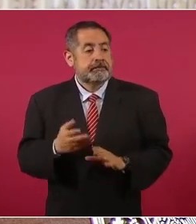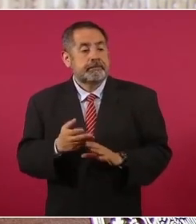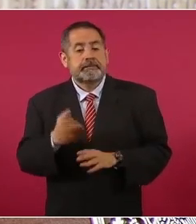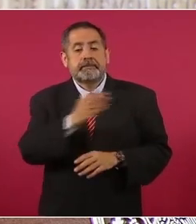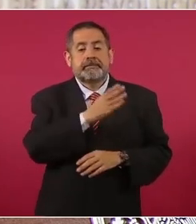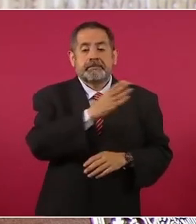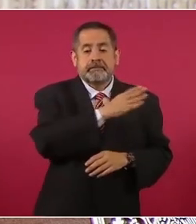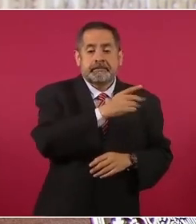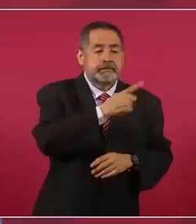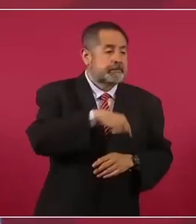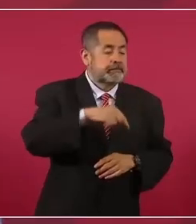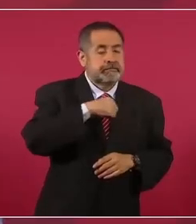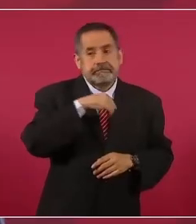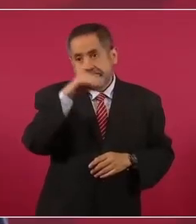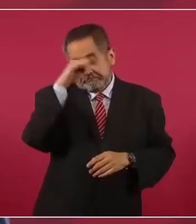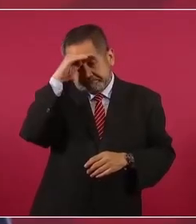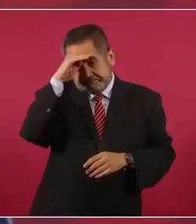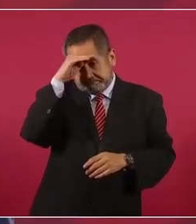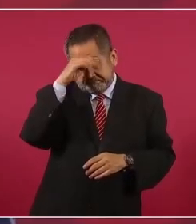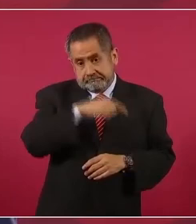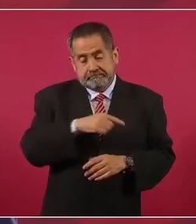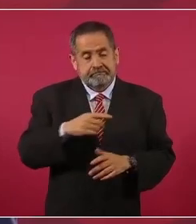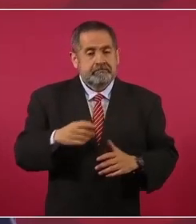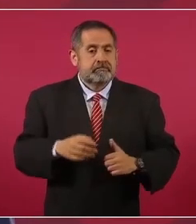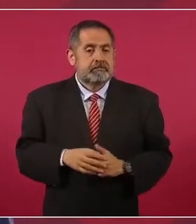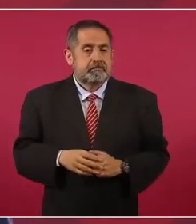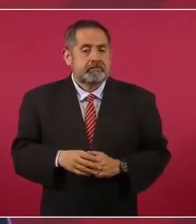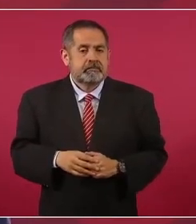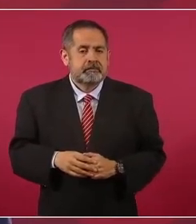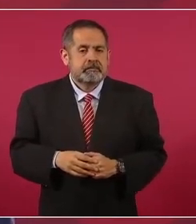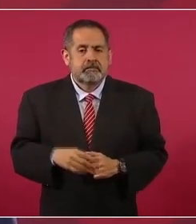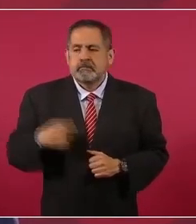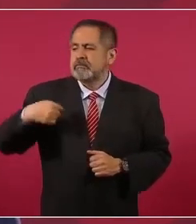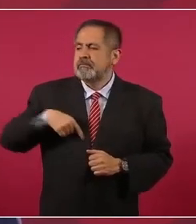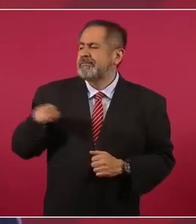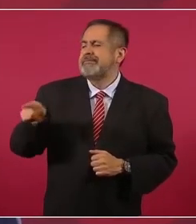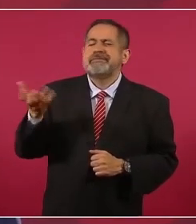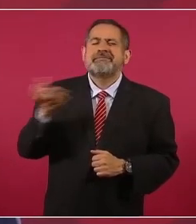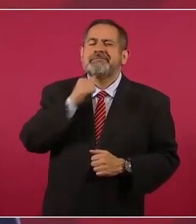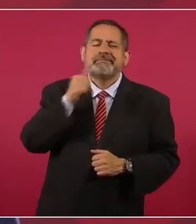que no íbamos a actuar